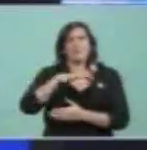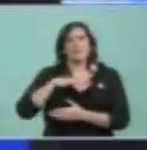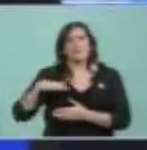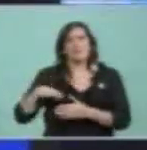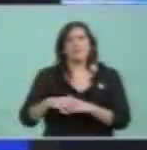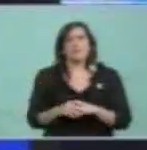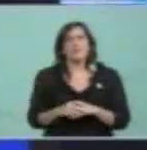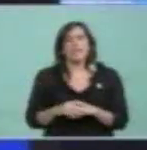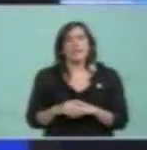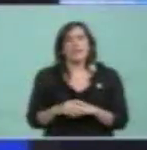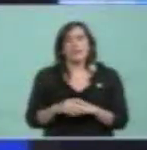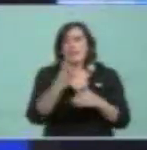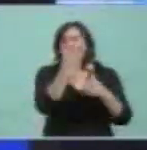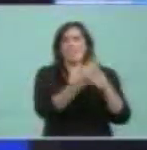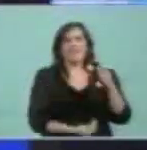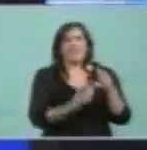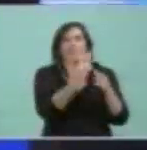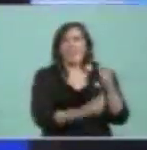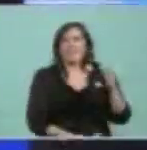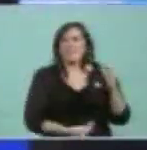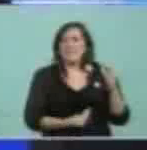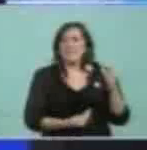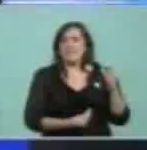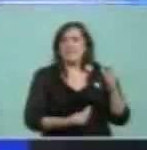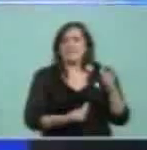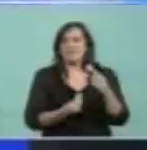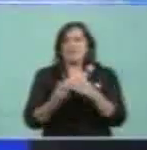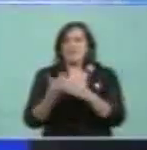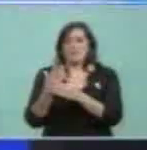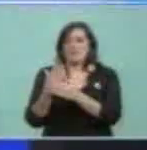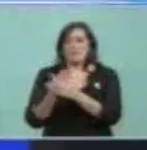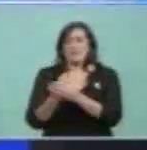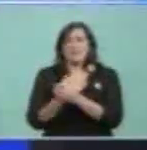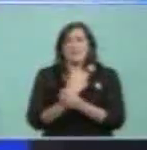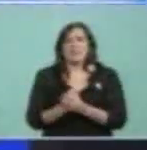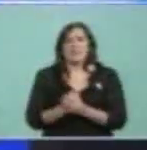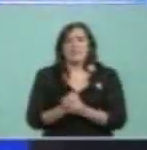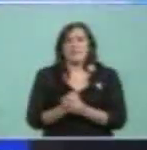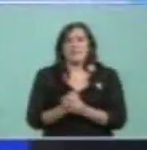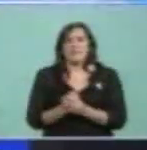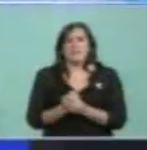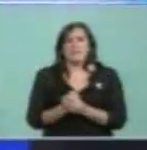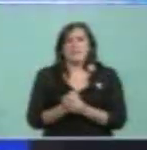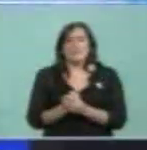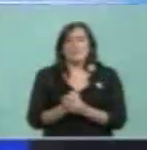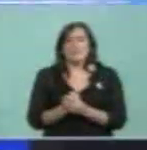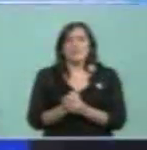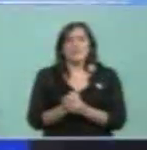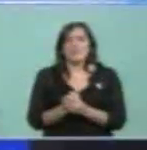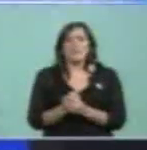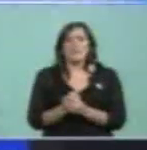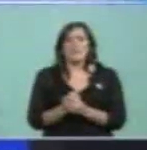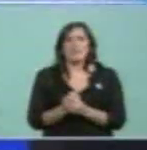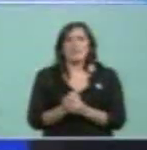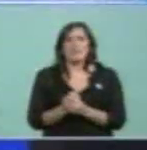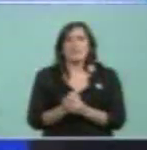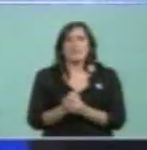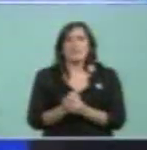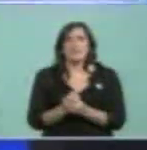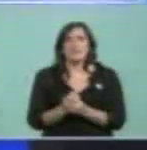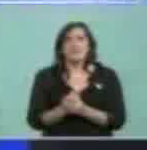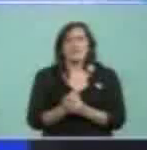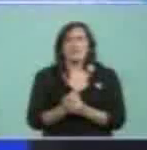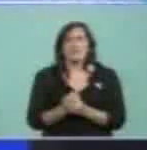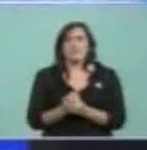saber interpretar estas cosas es lo que nos va a permitir a nosotros hacer mar fuerte a nuestro